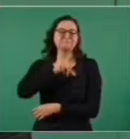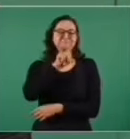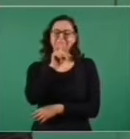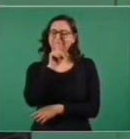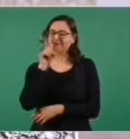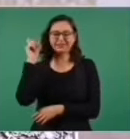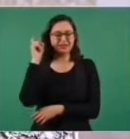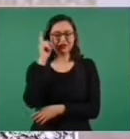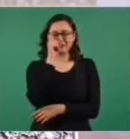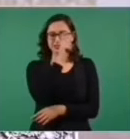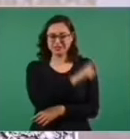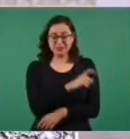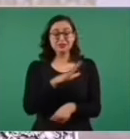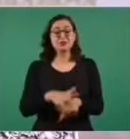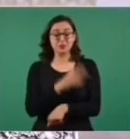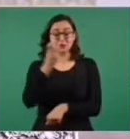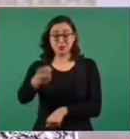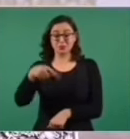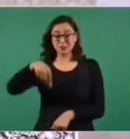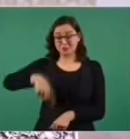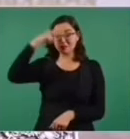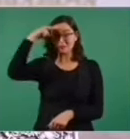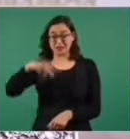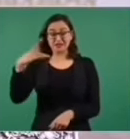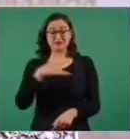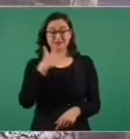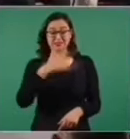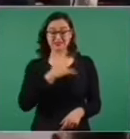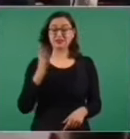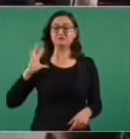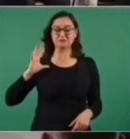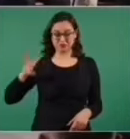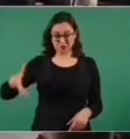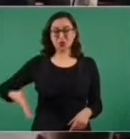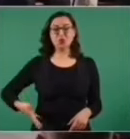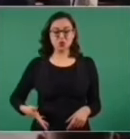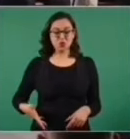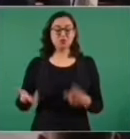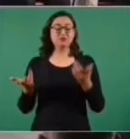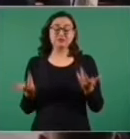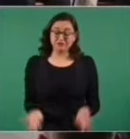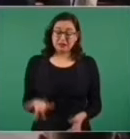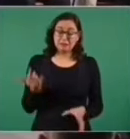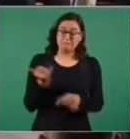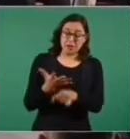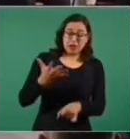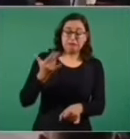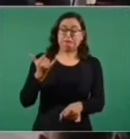Por eso debemos de sentirnos orgullosos. Y esto, a pesar de los pesares, de obstáculos,